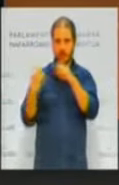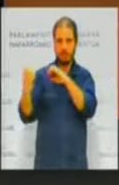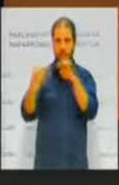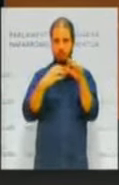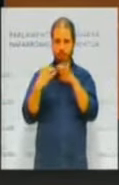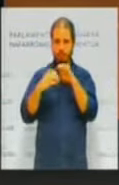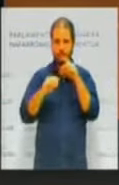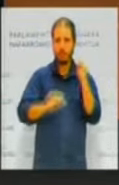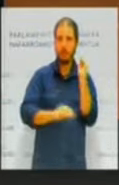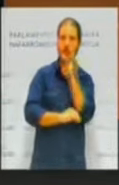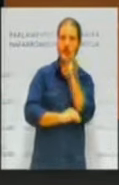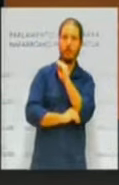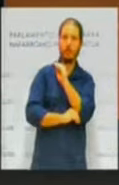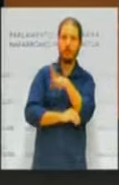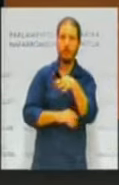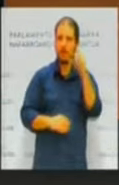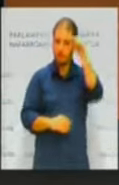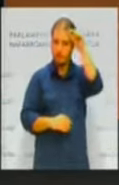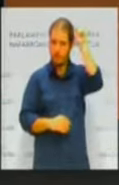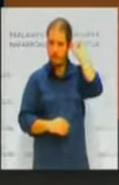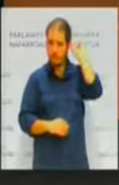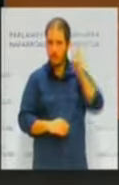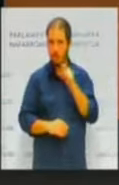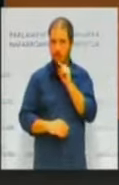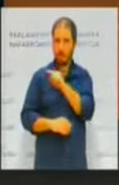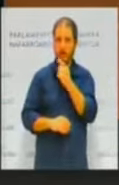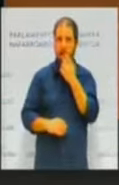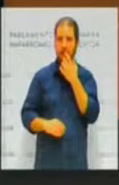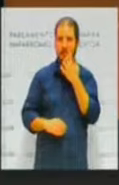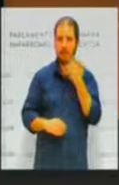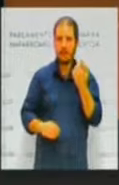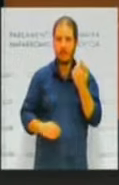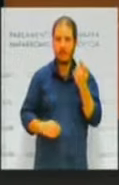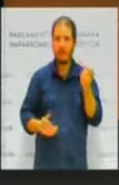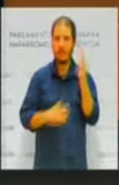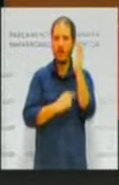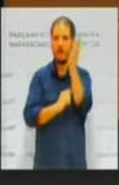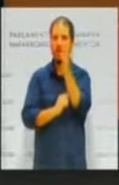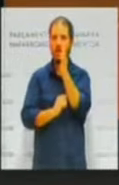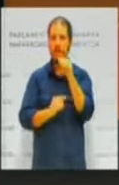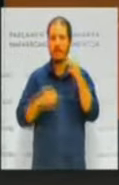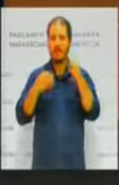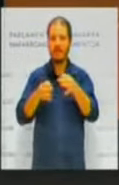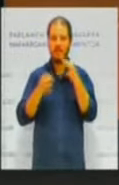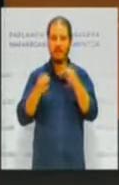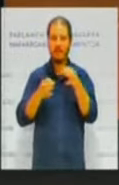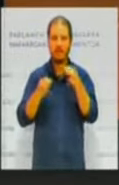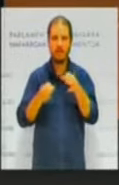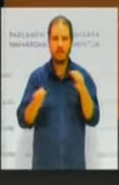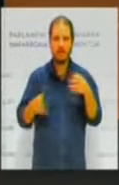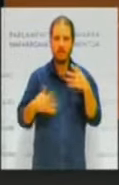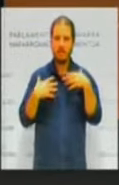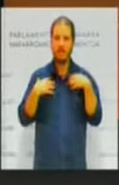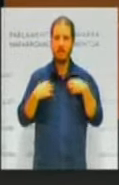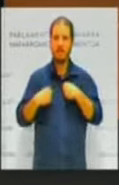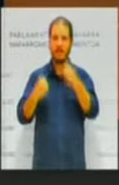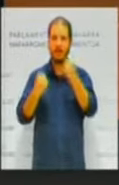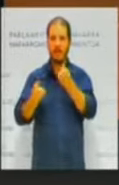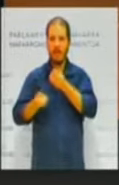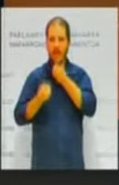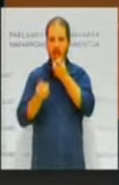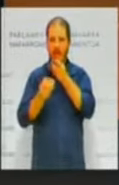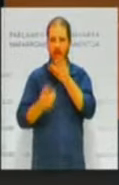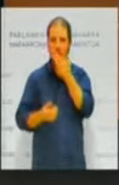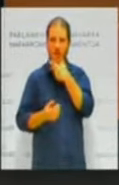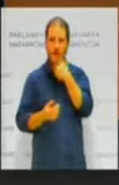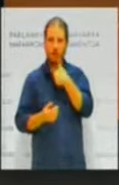le pregunte a la señora Barcos cómo es posible que Geroabay siempre tenga los datos de sanidad antes de que lo tengan incluso los directivos del Servicio